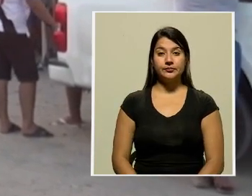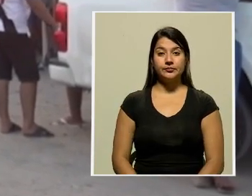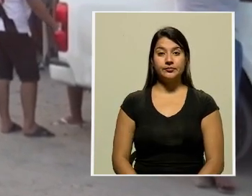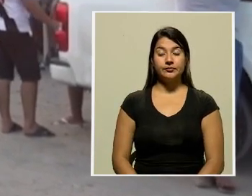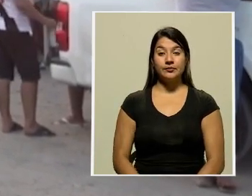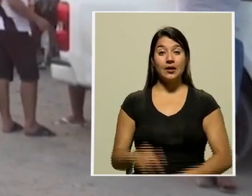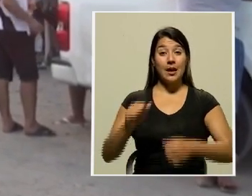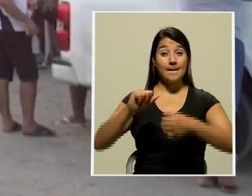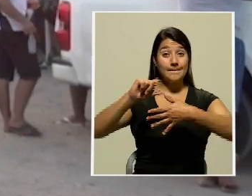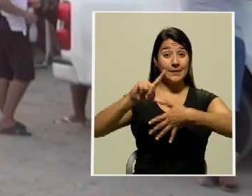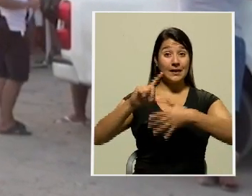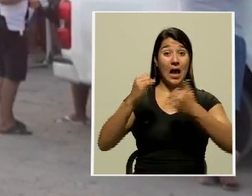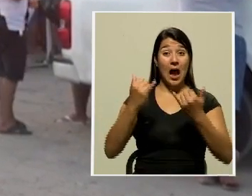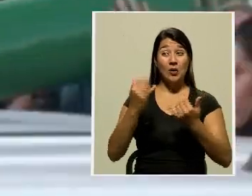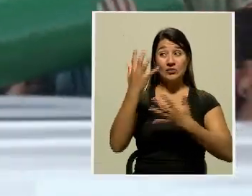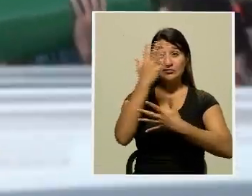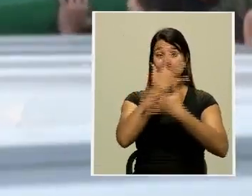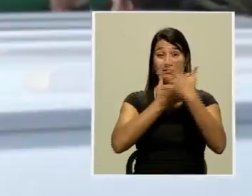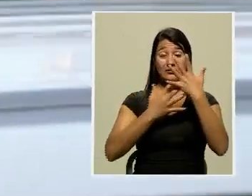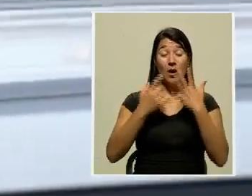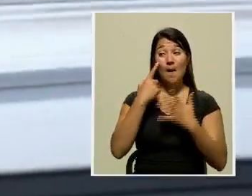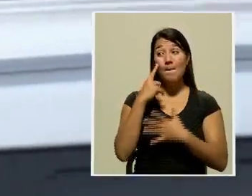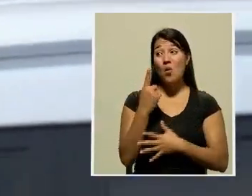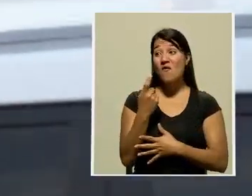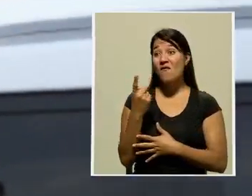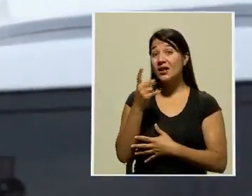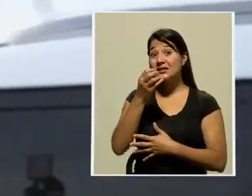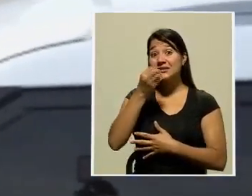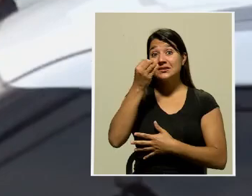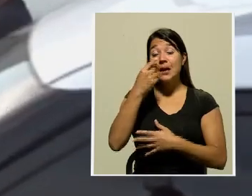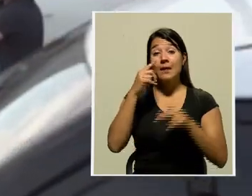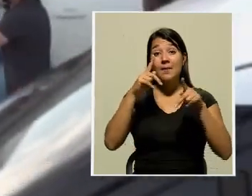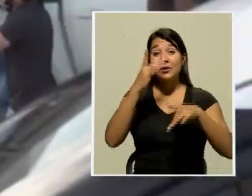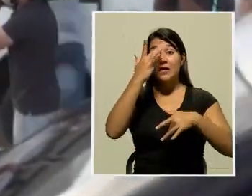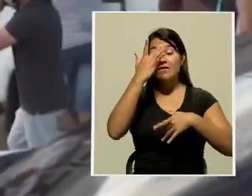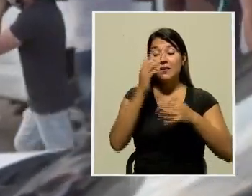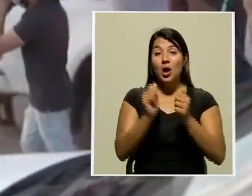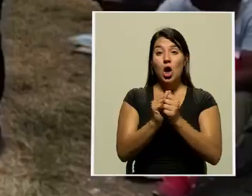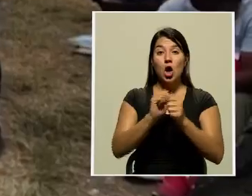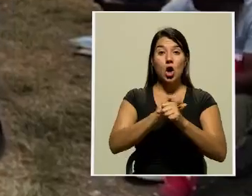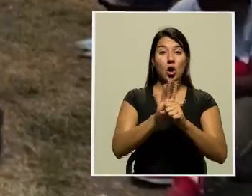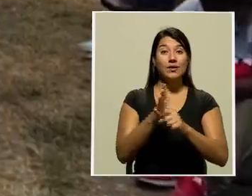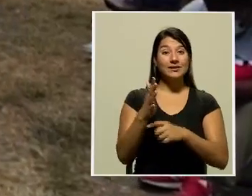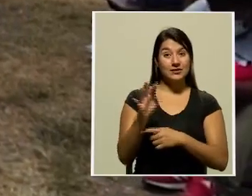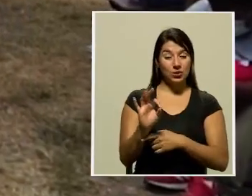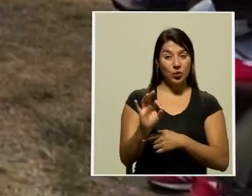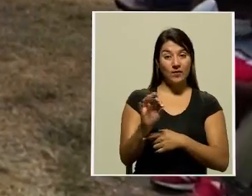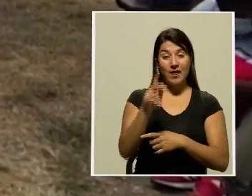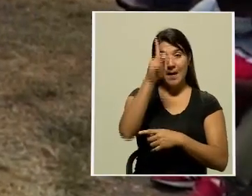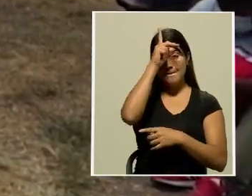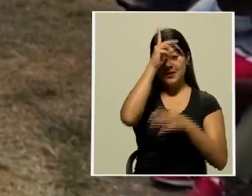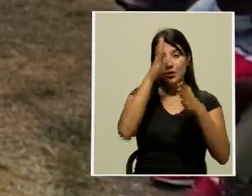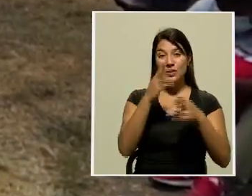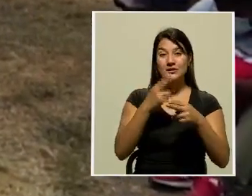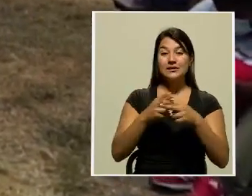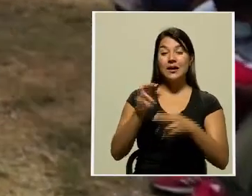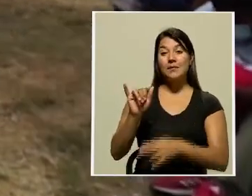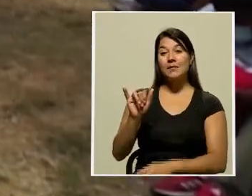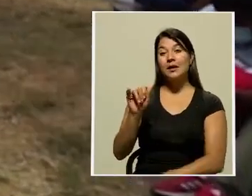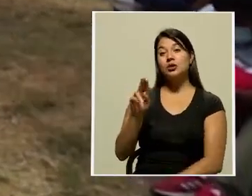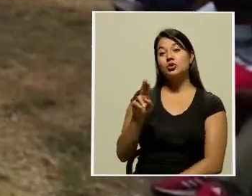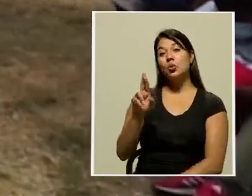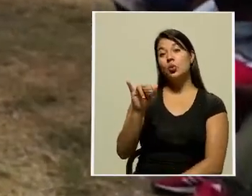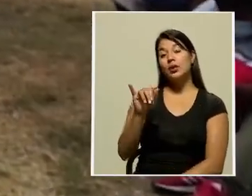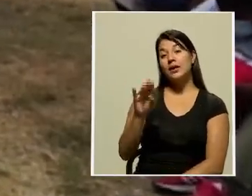América Latina vive desesperación ante la escasez de oxígeno para los pacientes con COVID-19. La peruana Yuli Blanco y su hermano hicieron